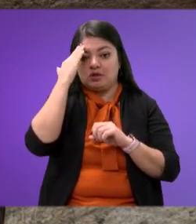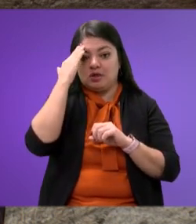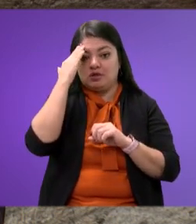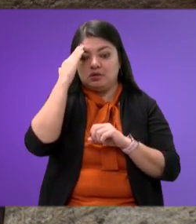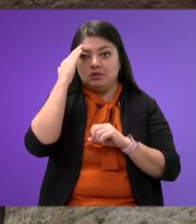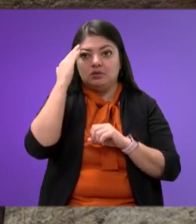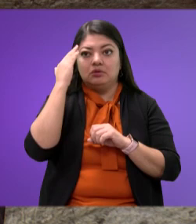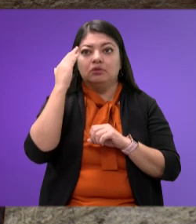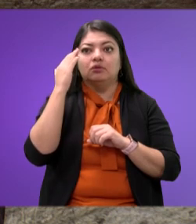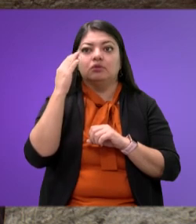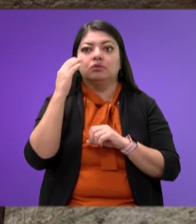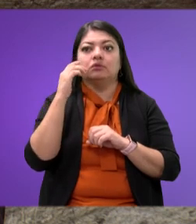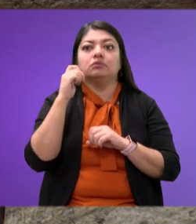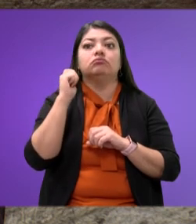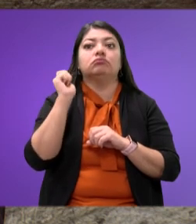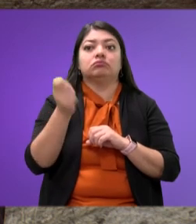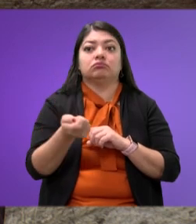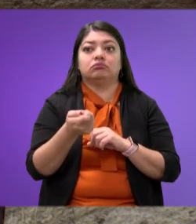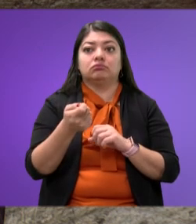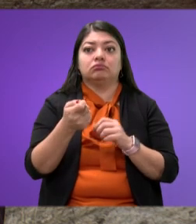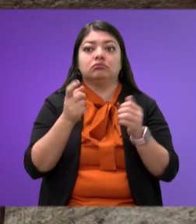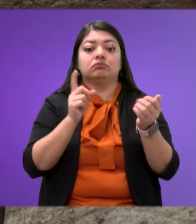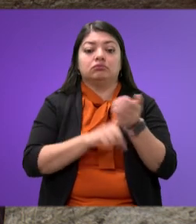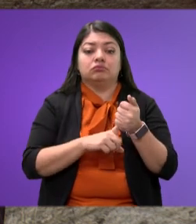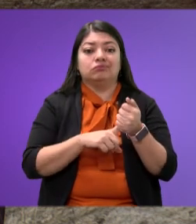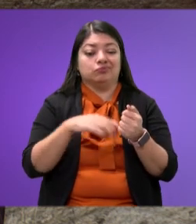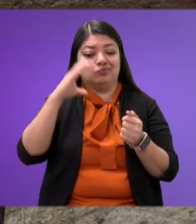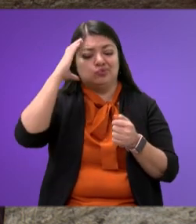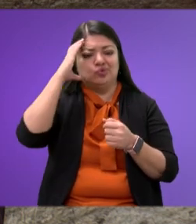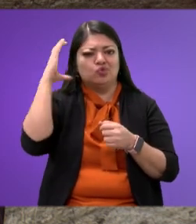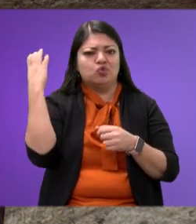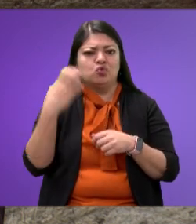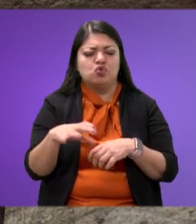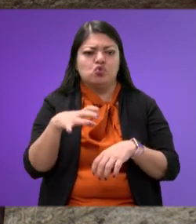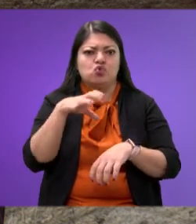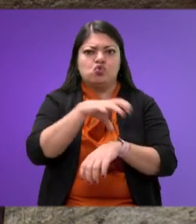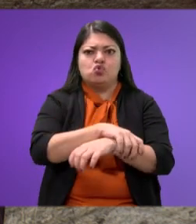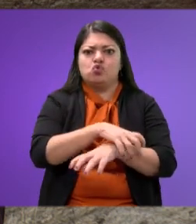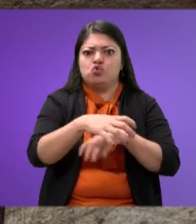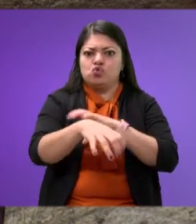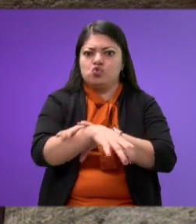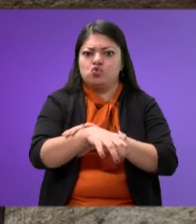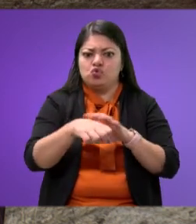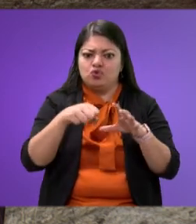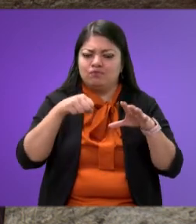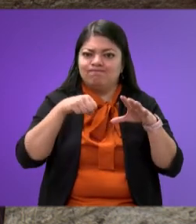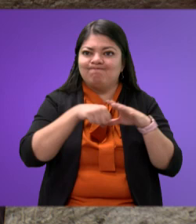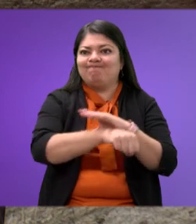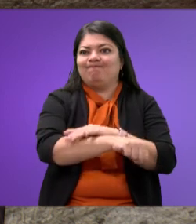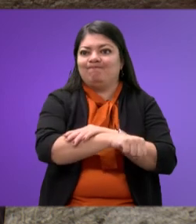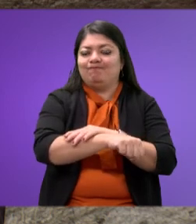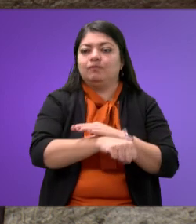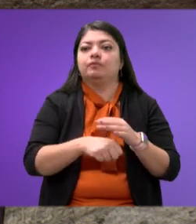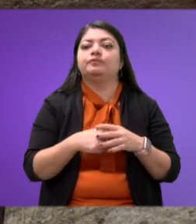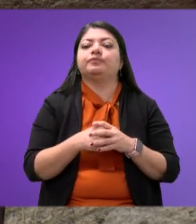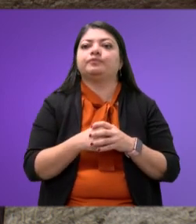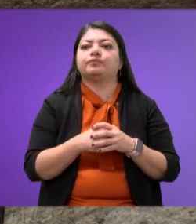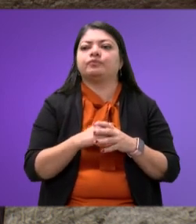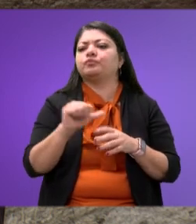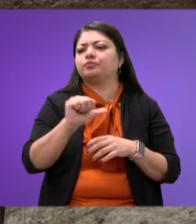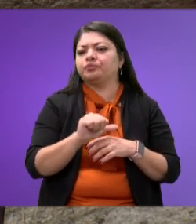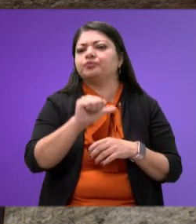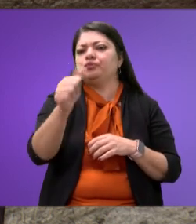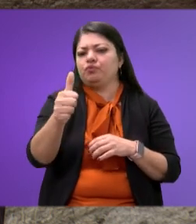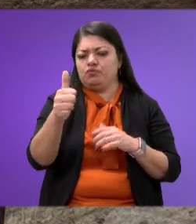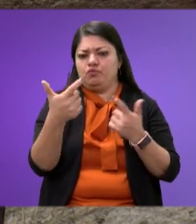se la hicieron empleando la fuerza física para someterlo. Otro grupo de